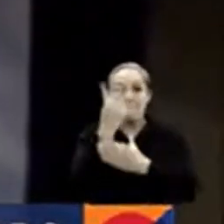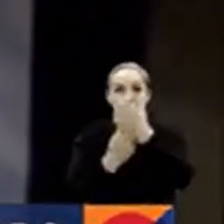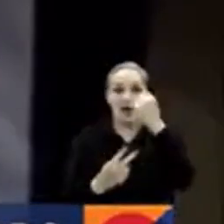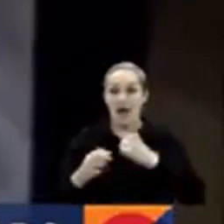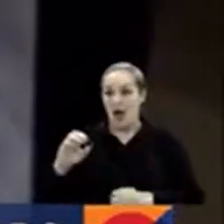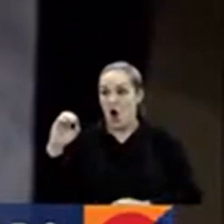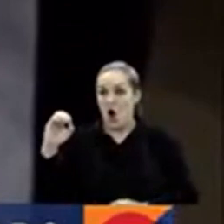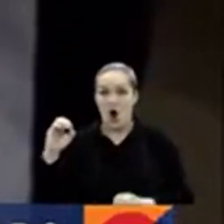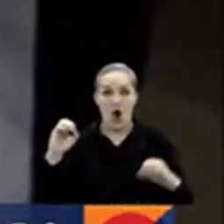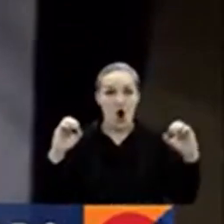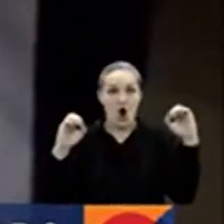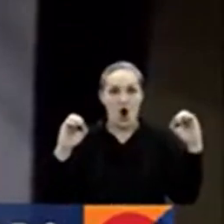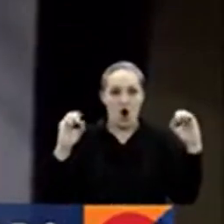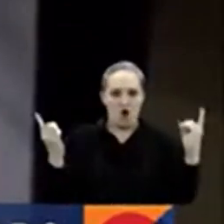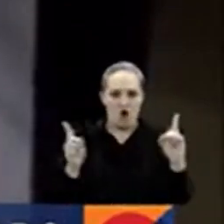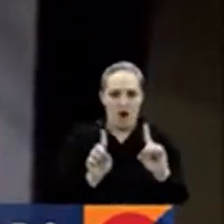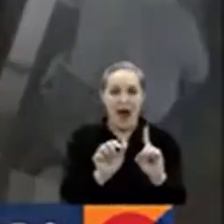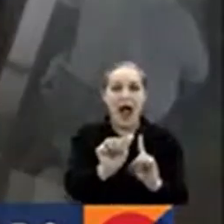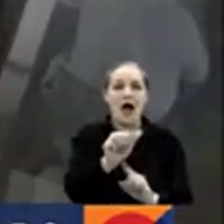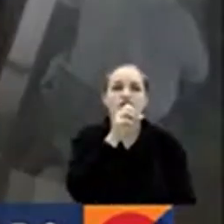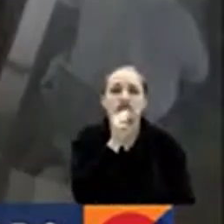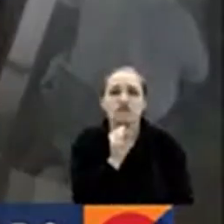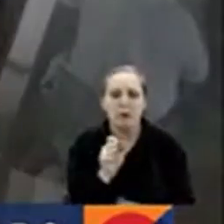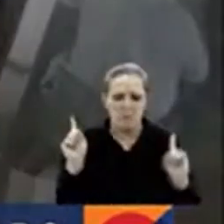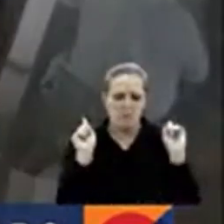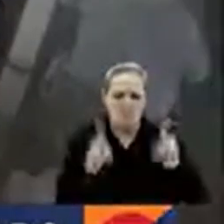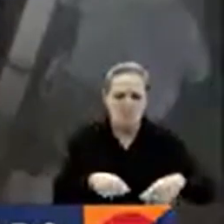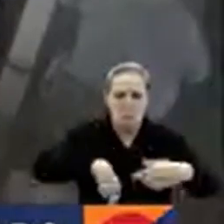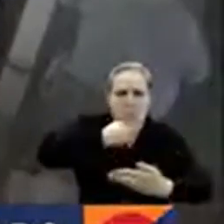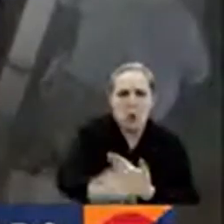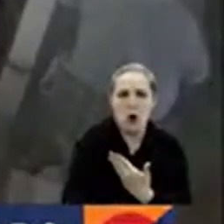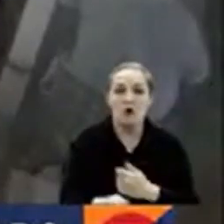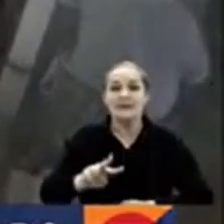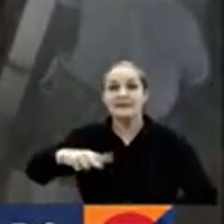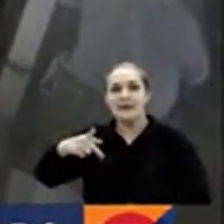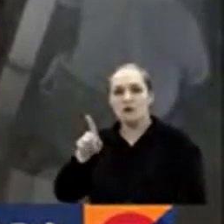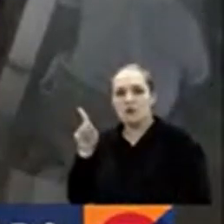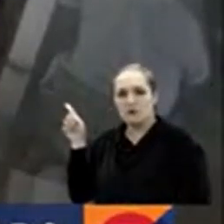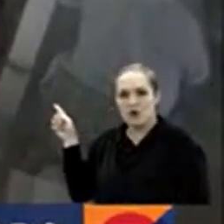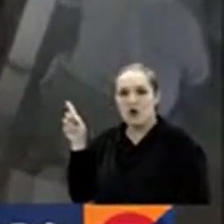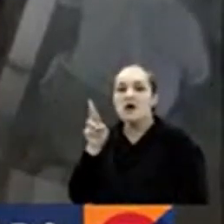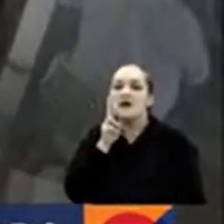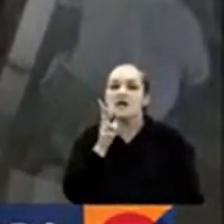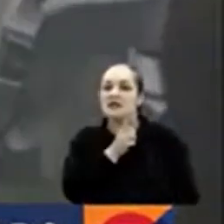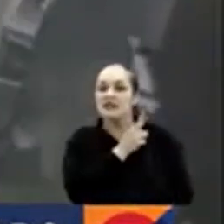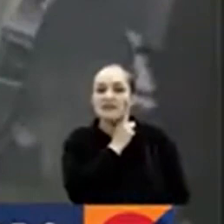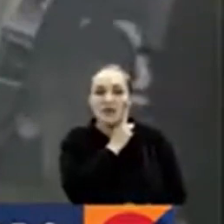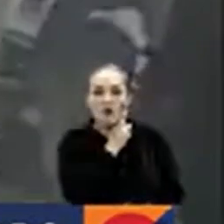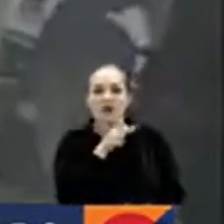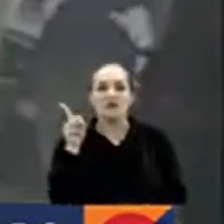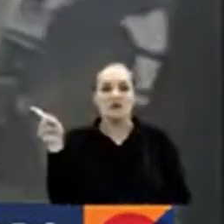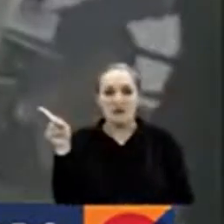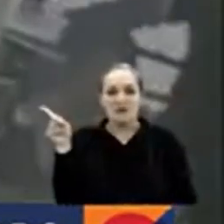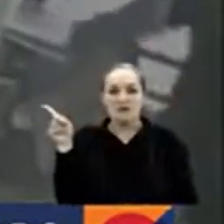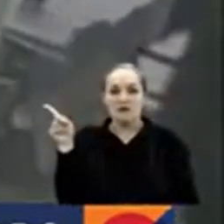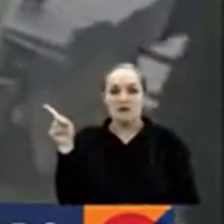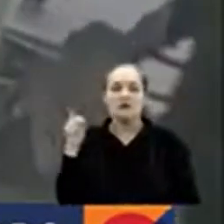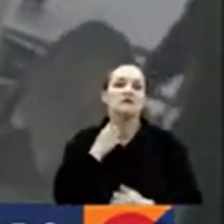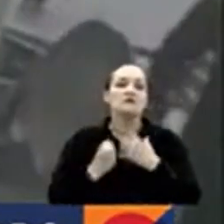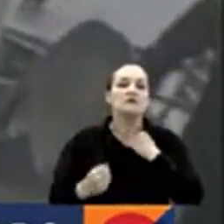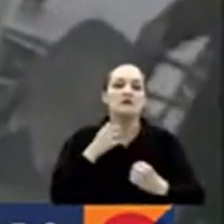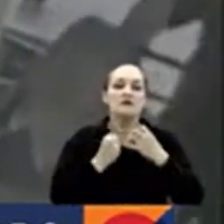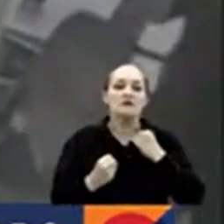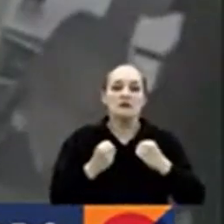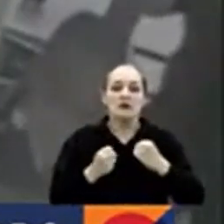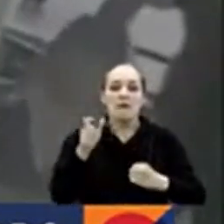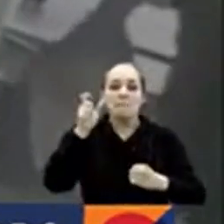tiran al suelo a una señora mayor de edad. Y el segundo, en el que una banda de atracadores entra a un restaurante y tienen el tiempo suficiente hasta para que una de sus víctimas